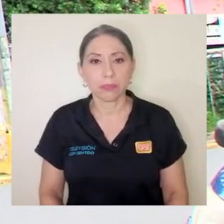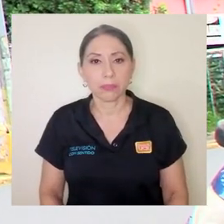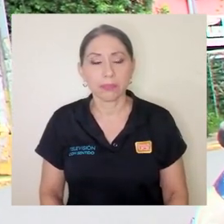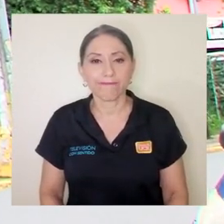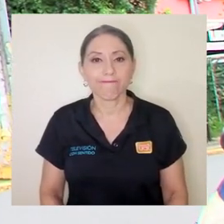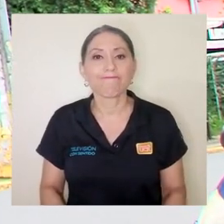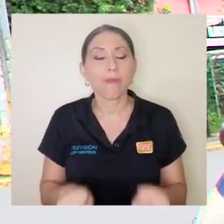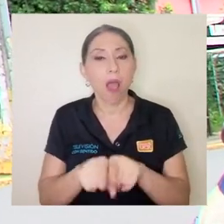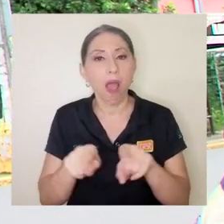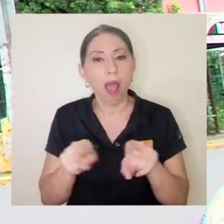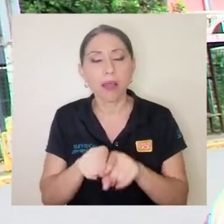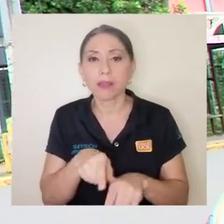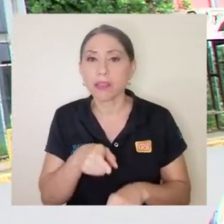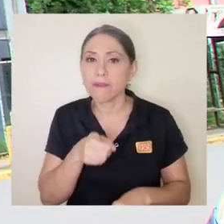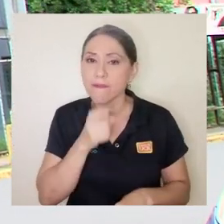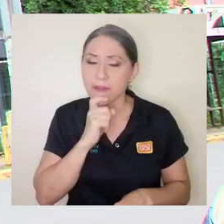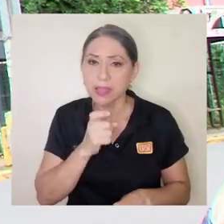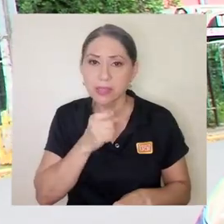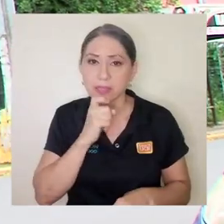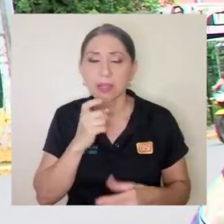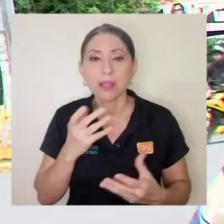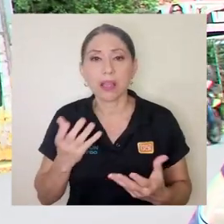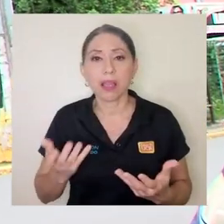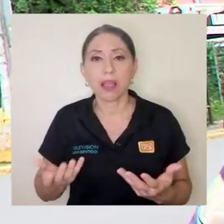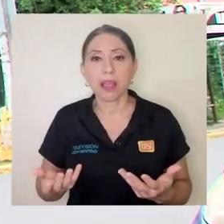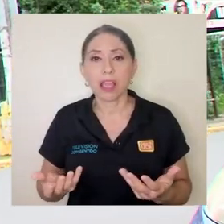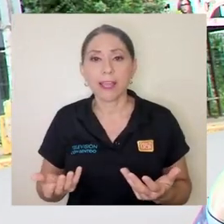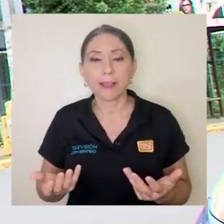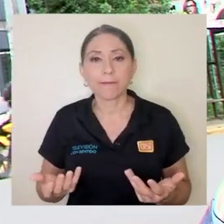Lo otro, lo difícil que es